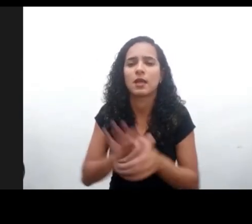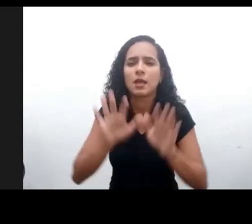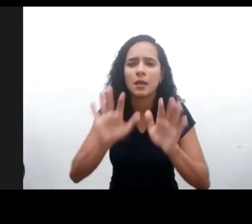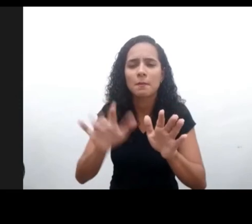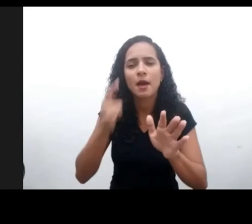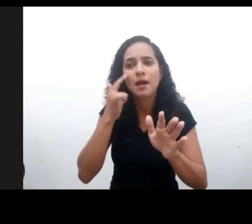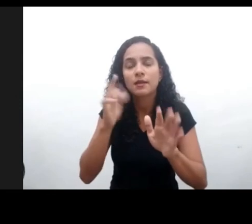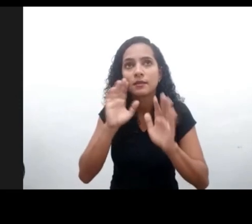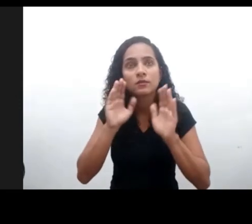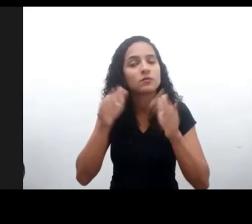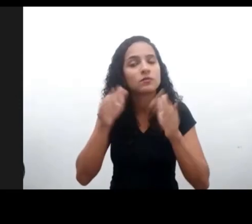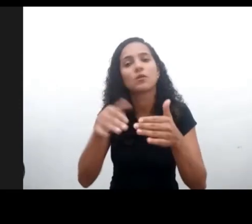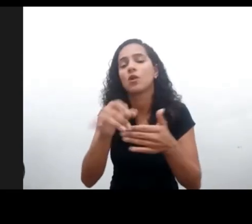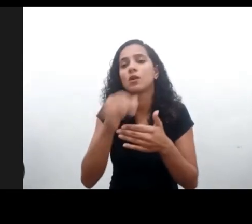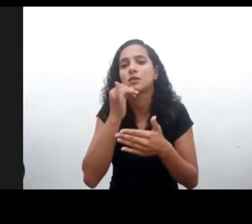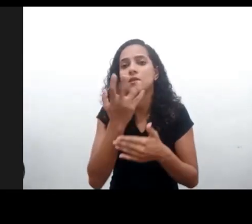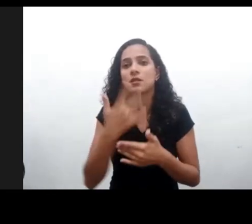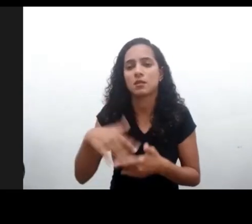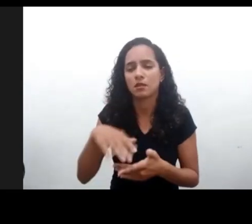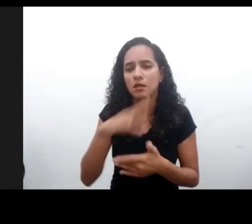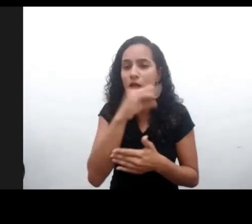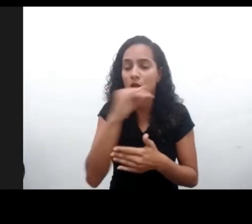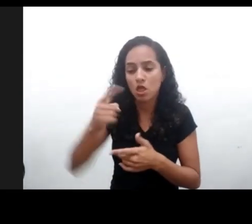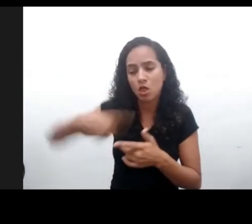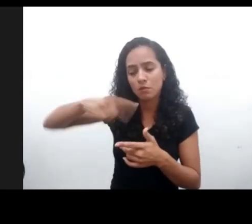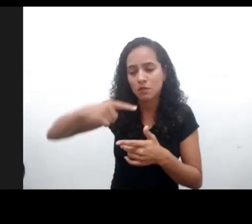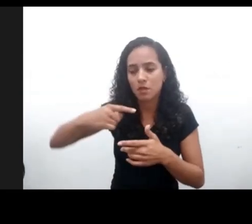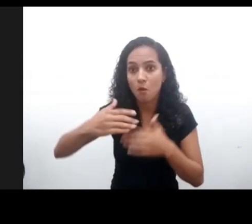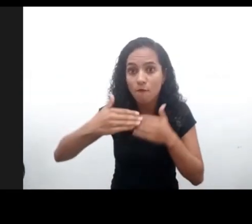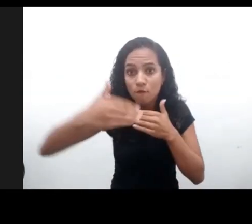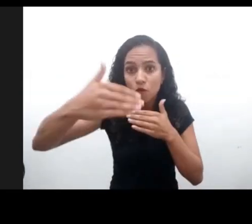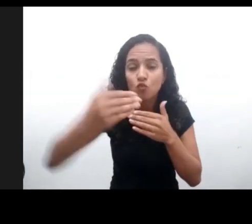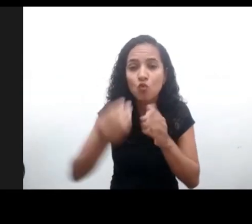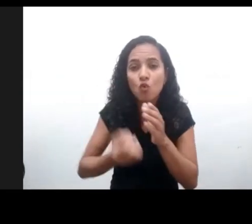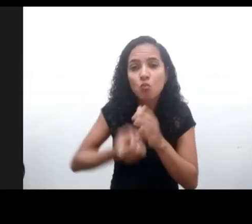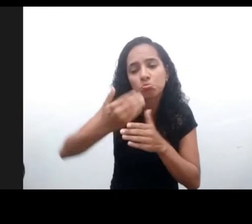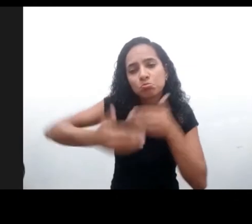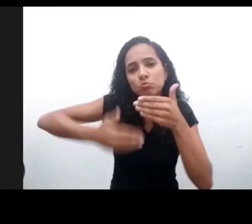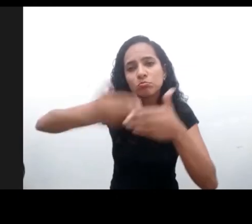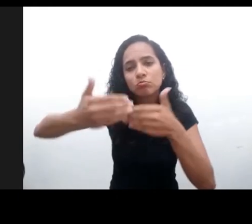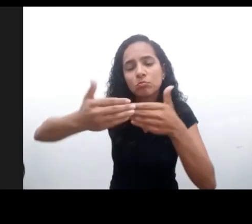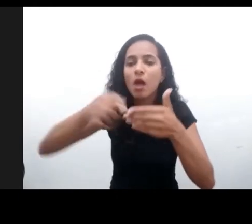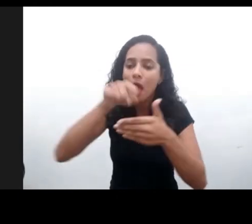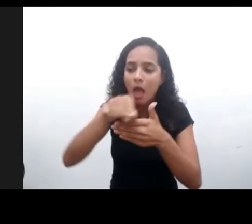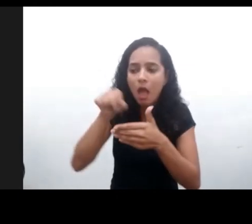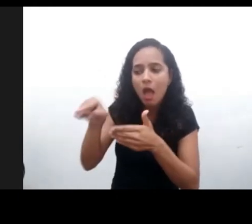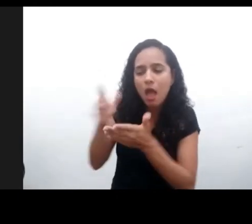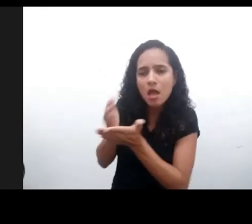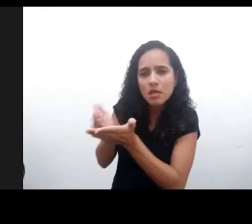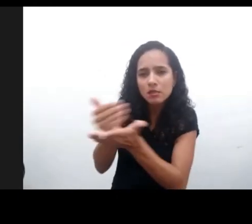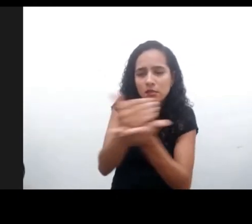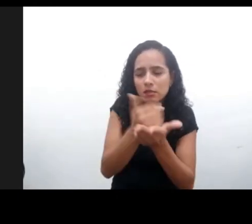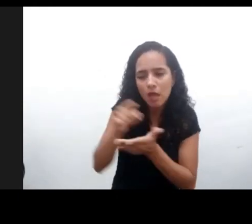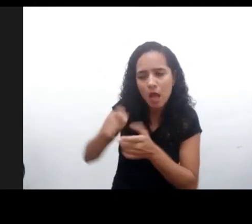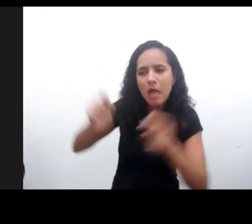no evaluar solo lo que está puesto, sino involucrar a los niños y adolescentes en lo que queremos construir a partir de ahora. Y